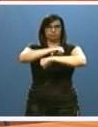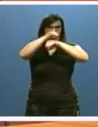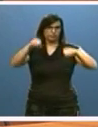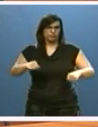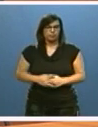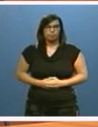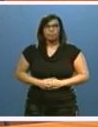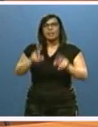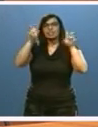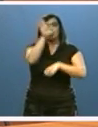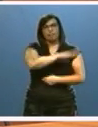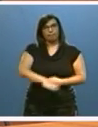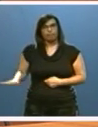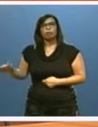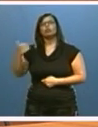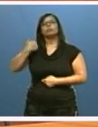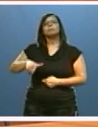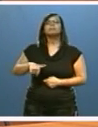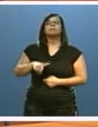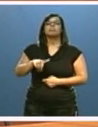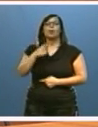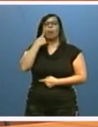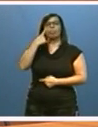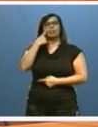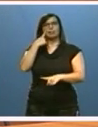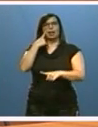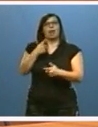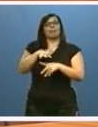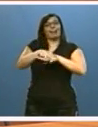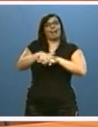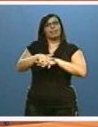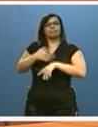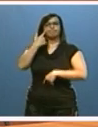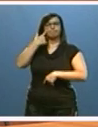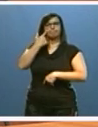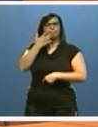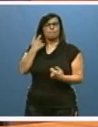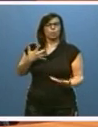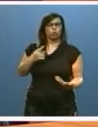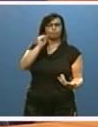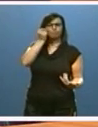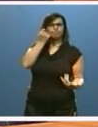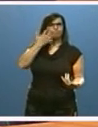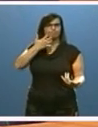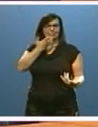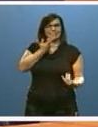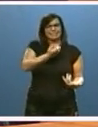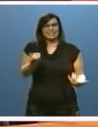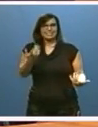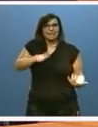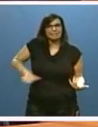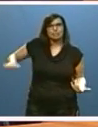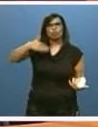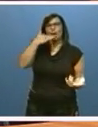En materia de infancia, hemos ampliado la cobertura de la red Sentinela, dirigida a detectar tempranamente cualquier necesidad, especialmente